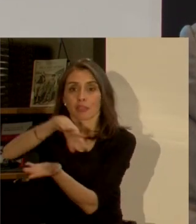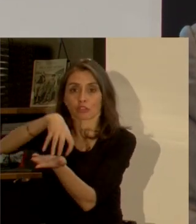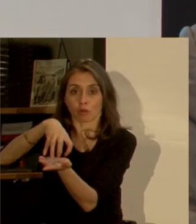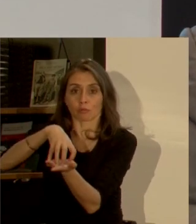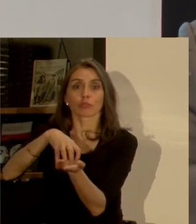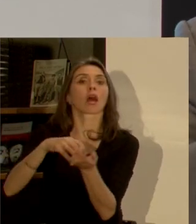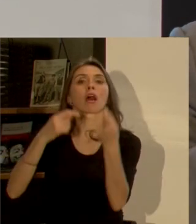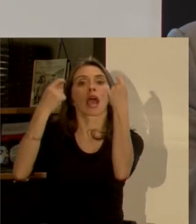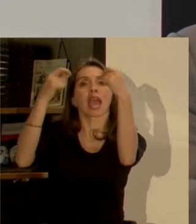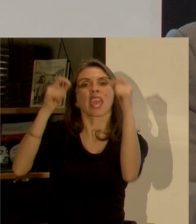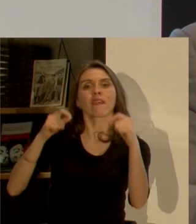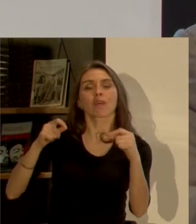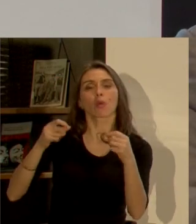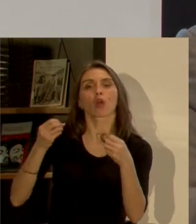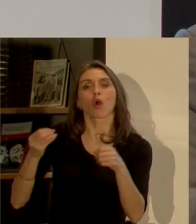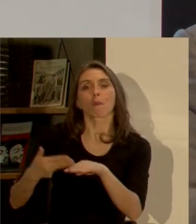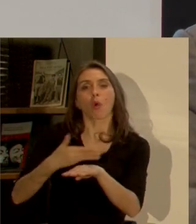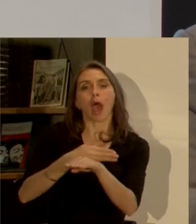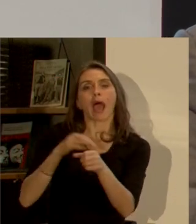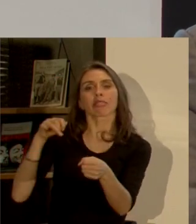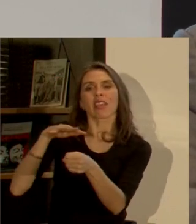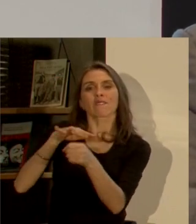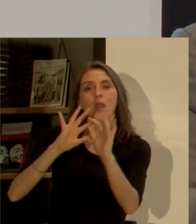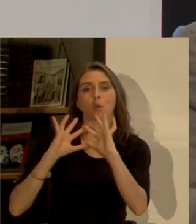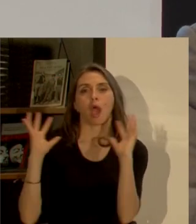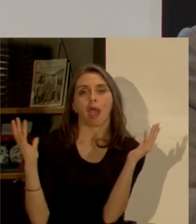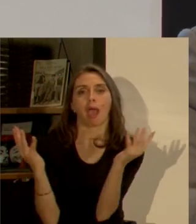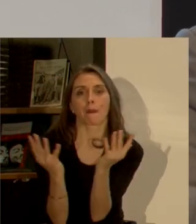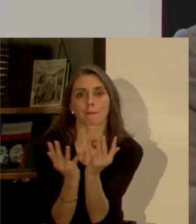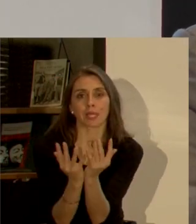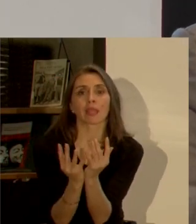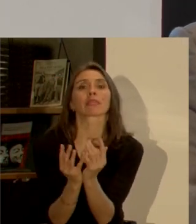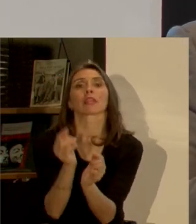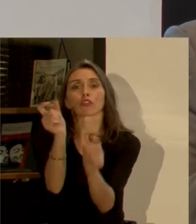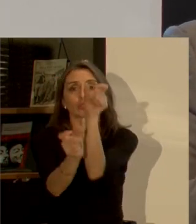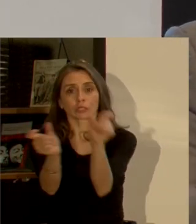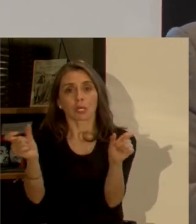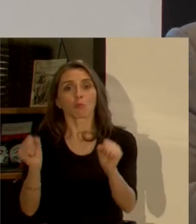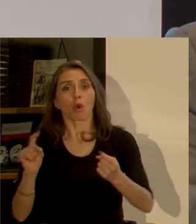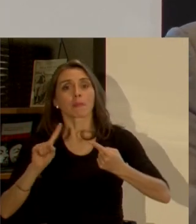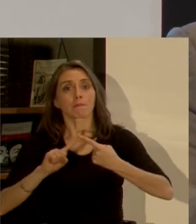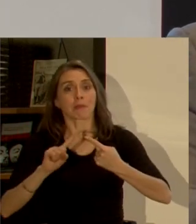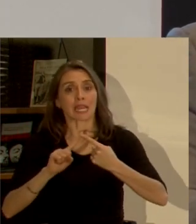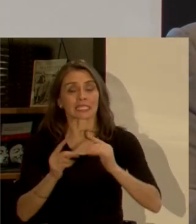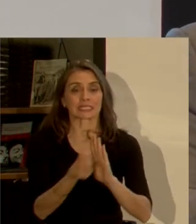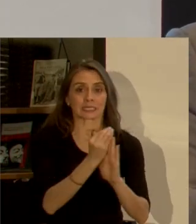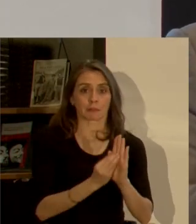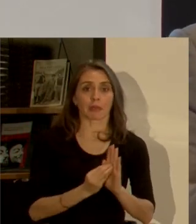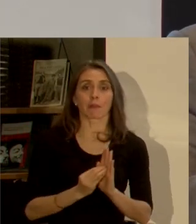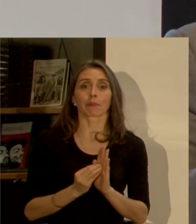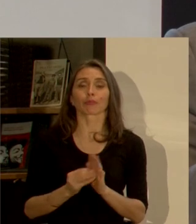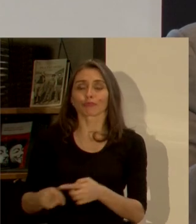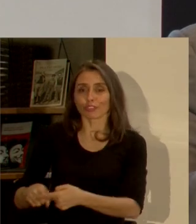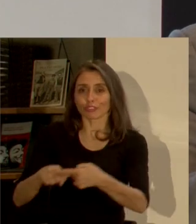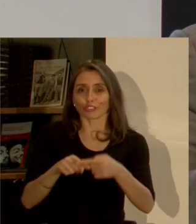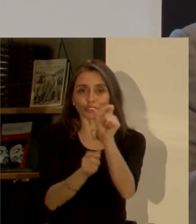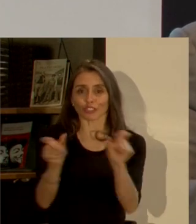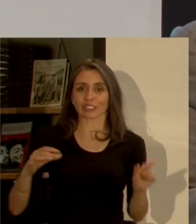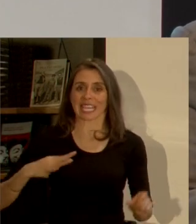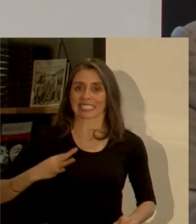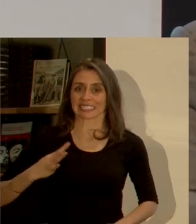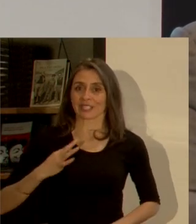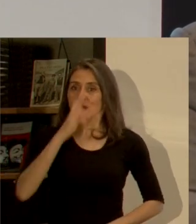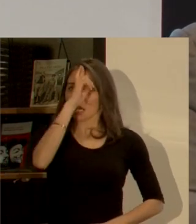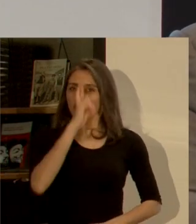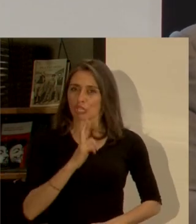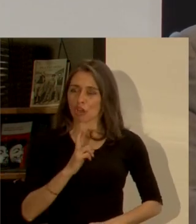evaluación de impacto ambiental y ahí existe una regulación de participación pero quizás el rol de la sociedad civil mucho más allá de